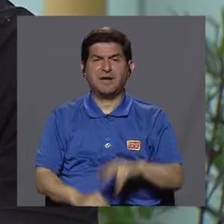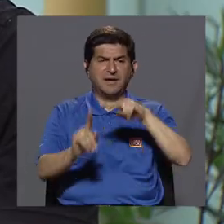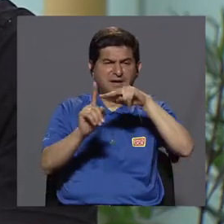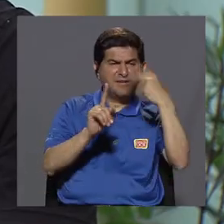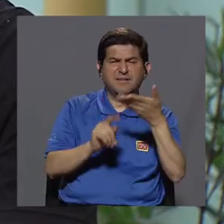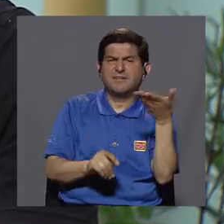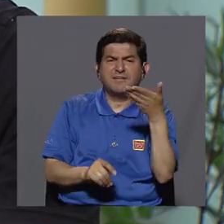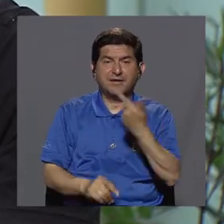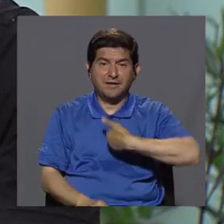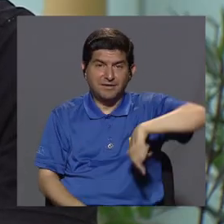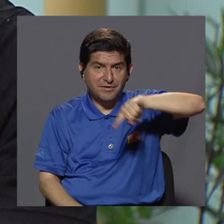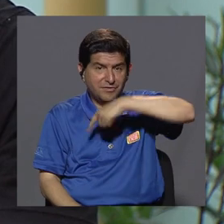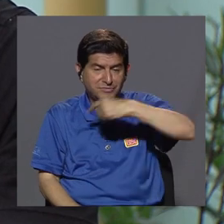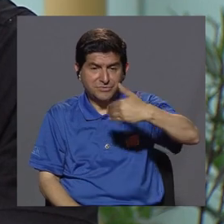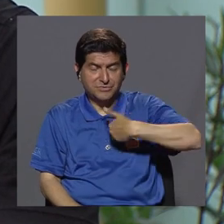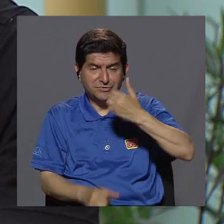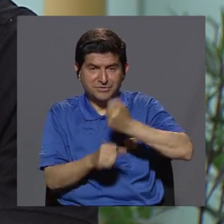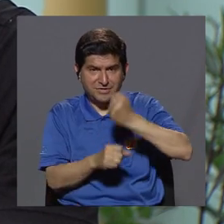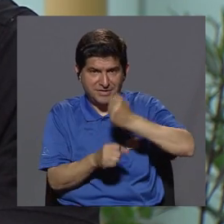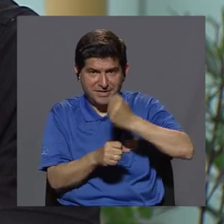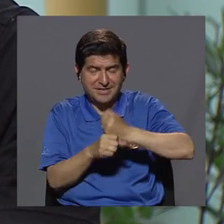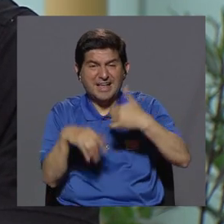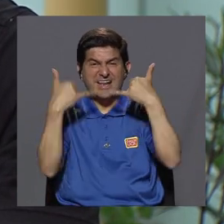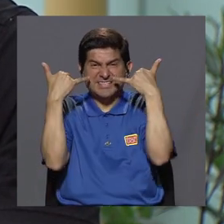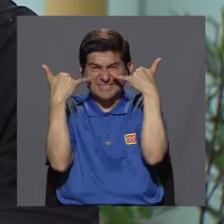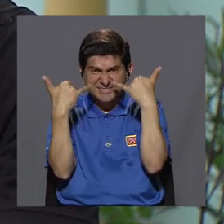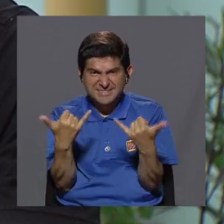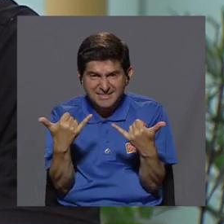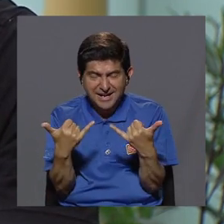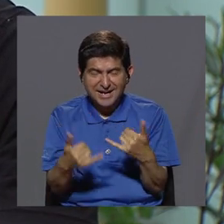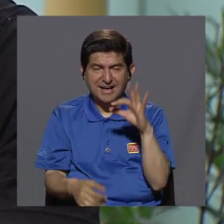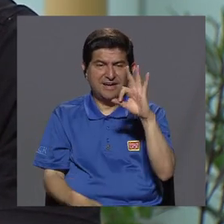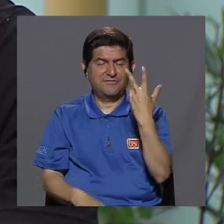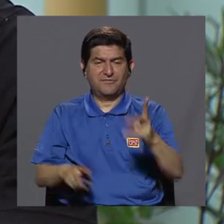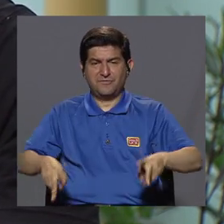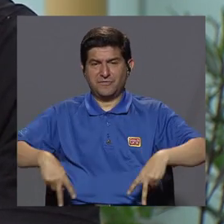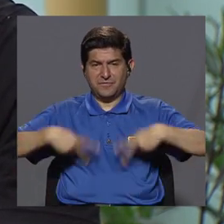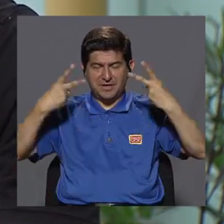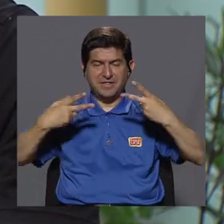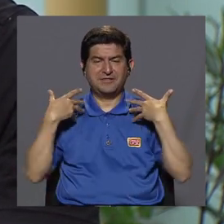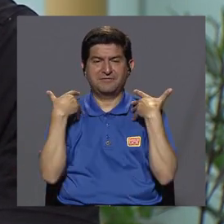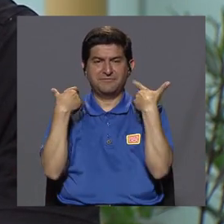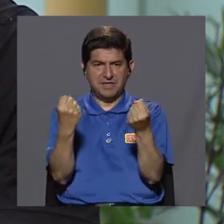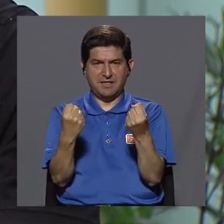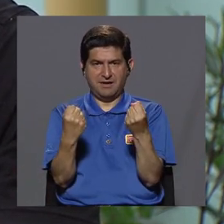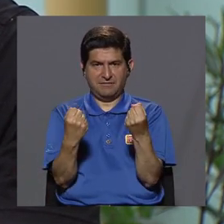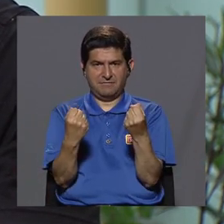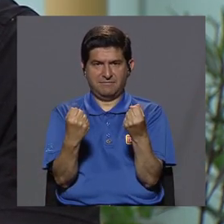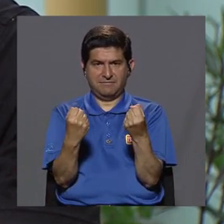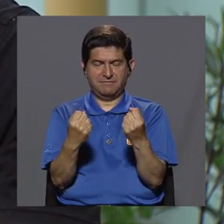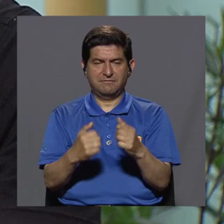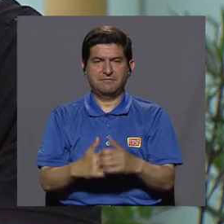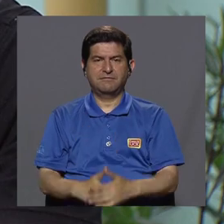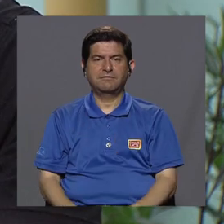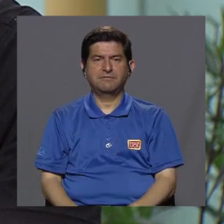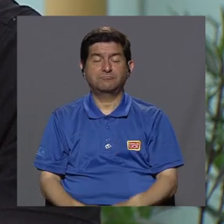va enfocado a eso. Nosotros tenemos que trabajar ya esos estilos de vida saludables. Entonces,